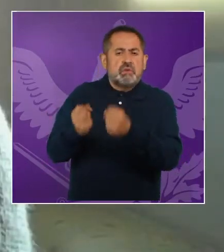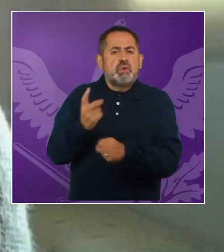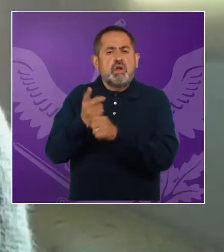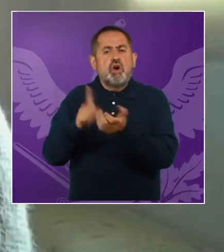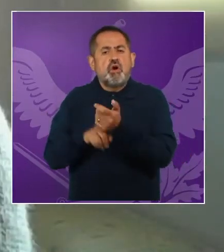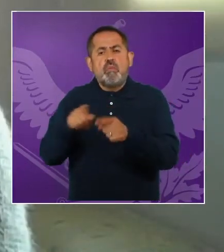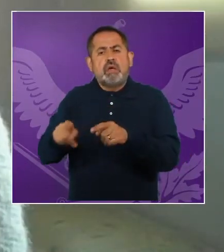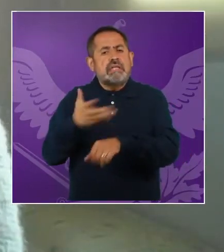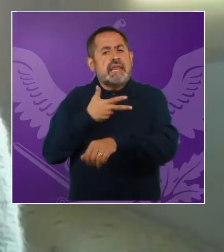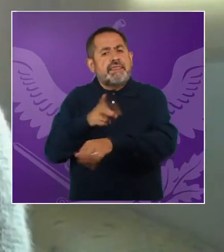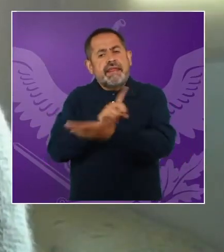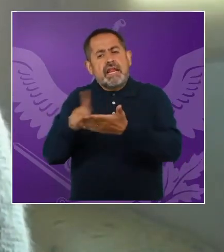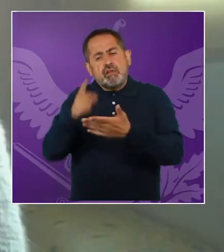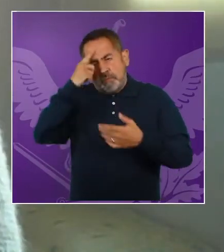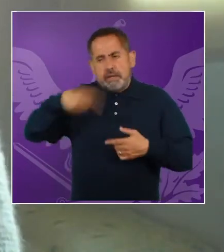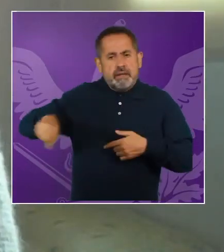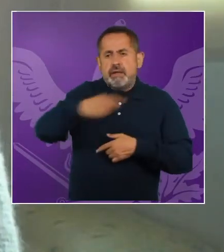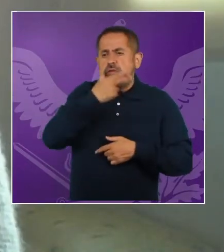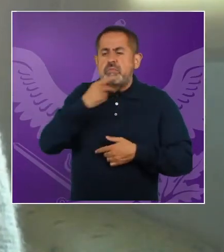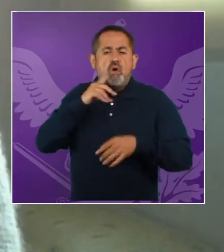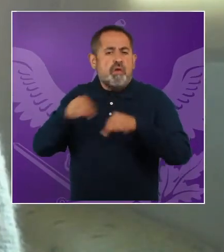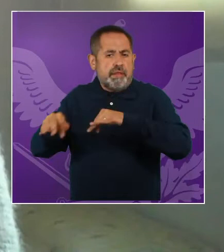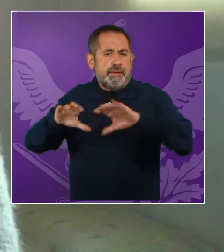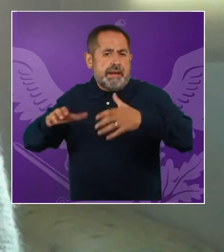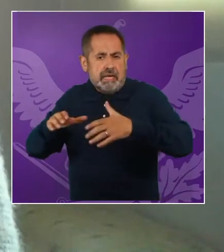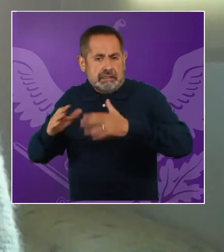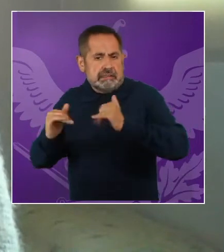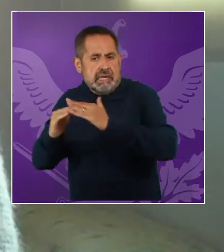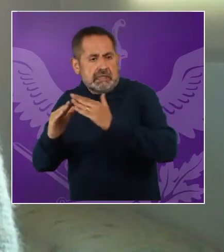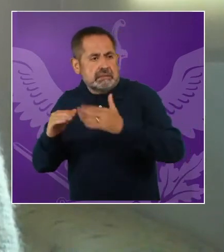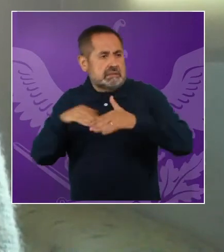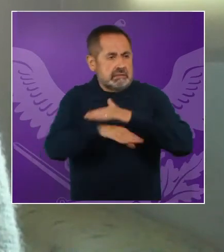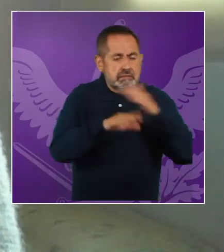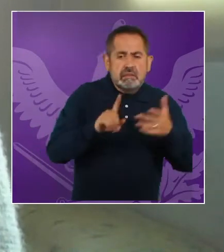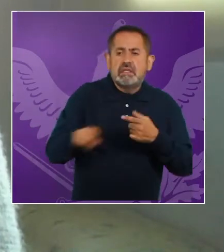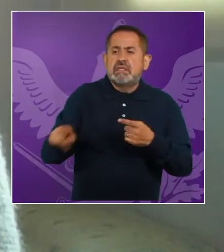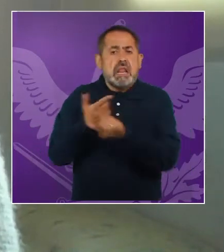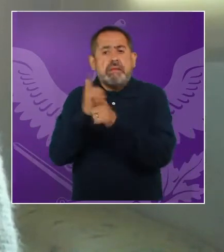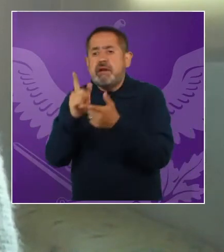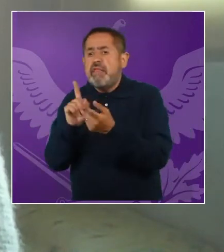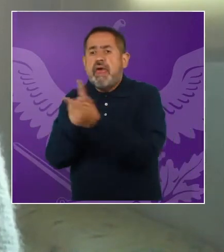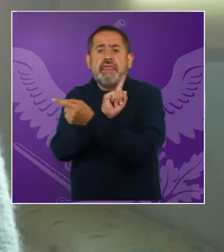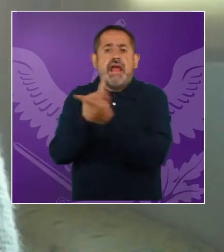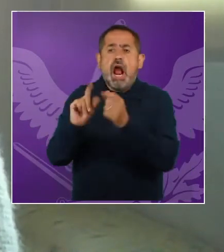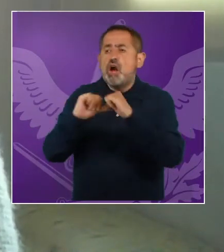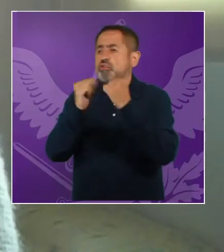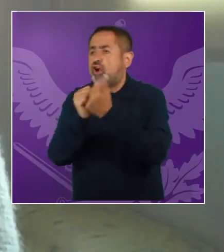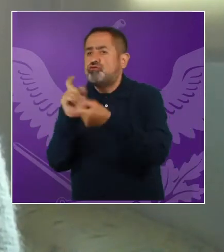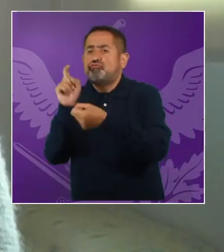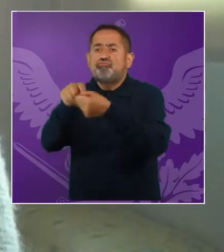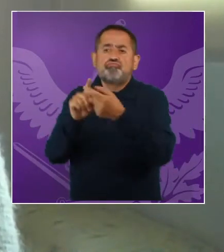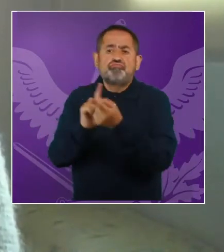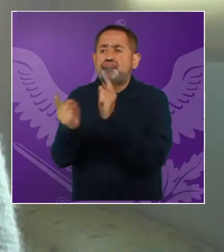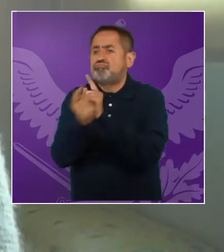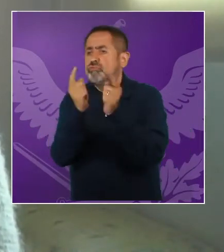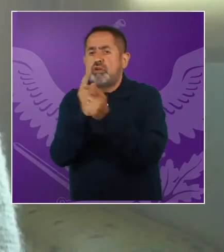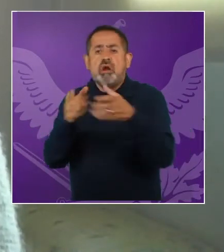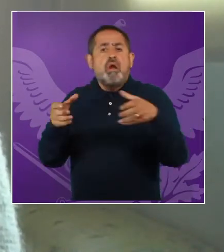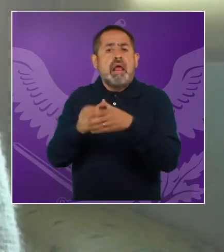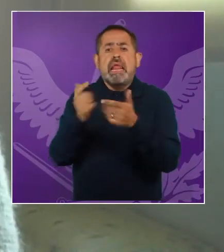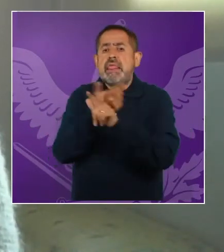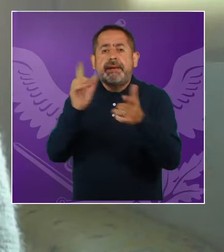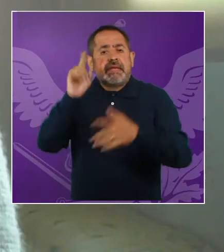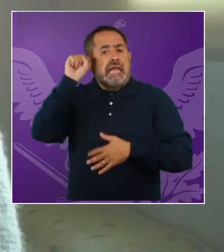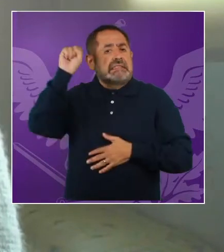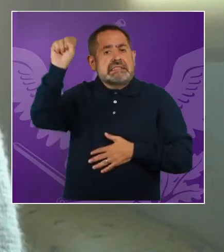bueno, y también garantizar lo otro que es un derecho también para las trabajadoras del hogar, que es la libertad de asociación, la posibilidad de, este,